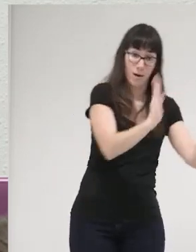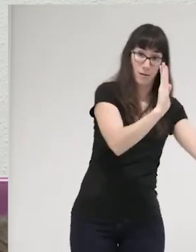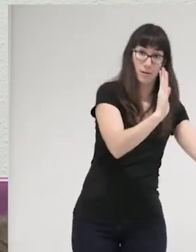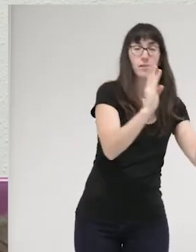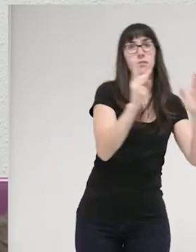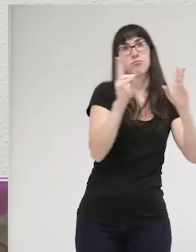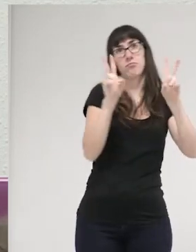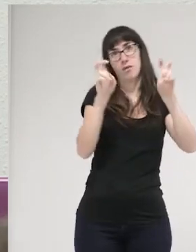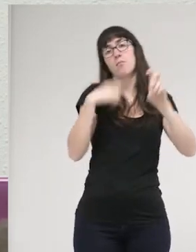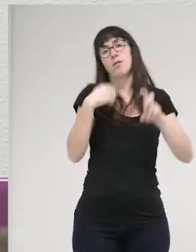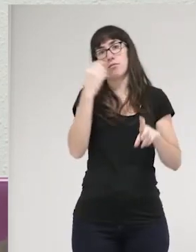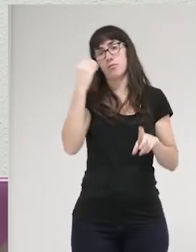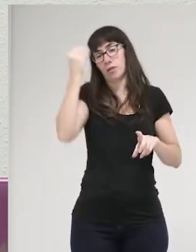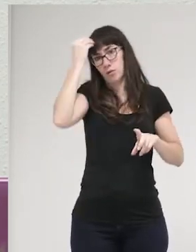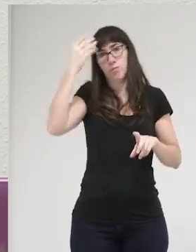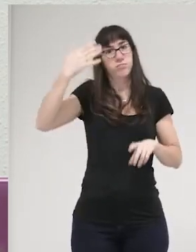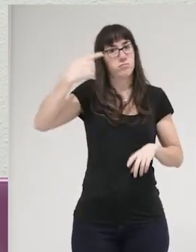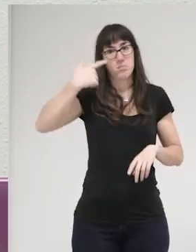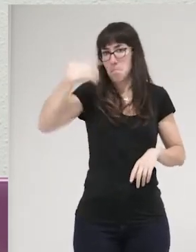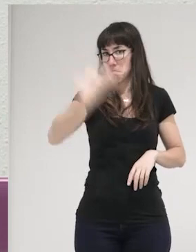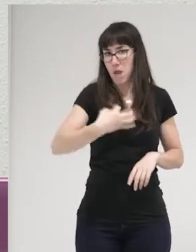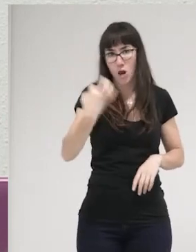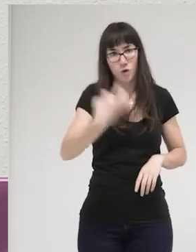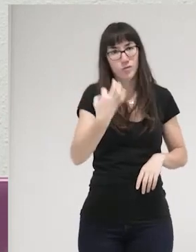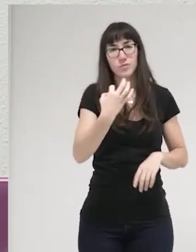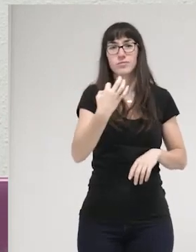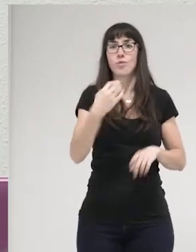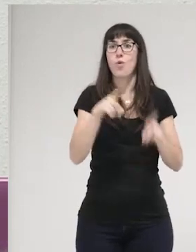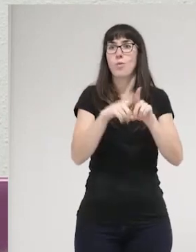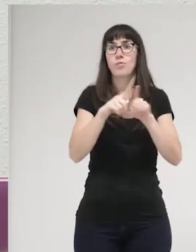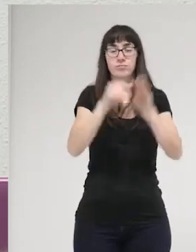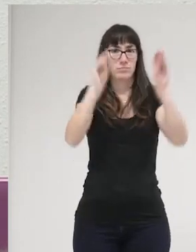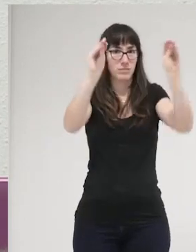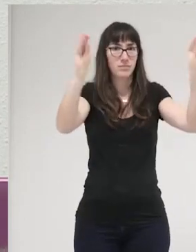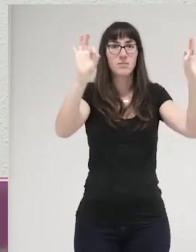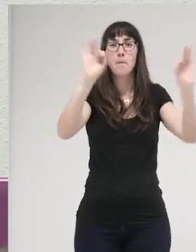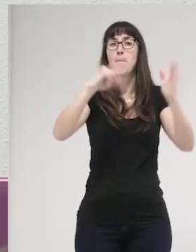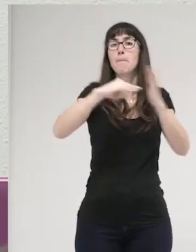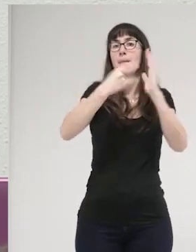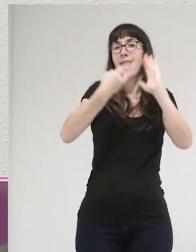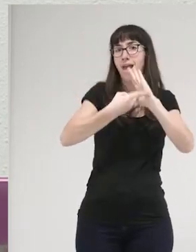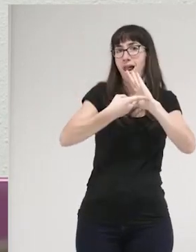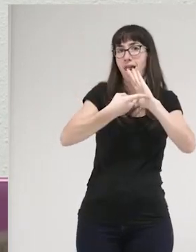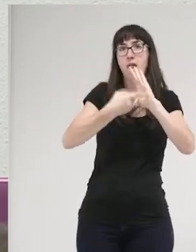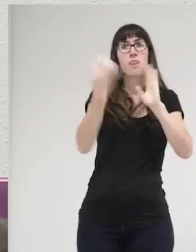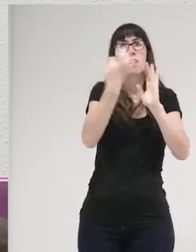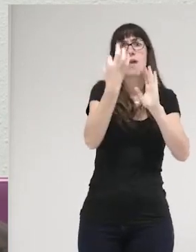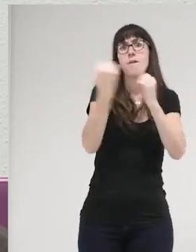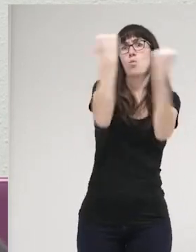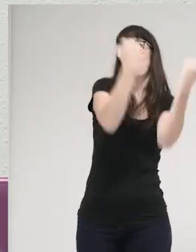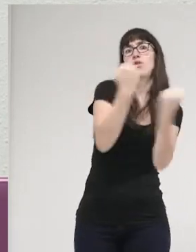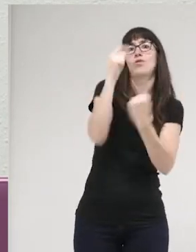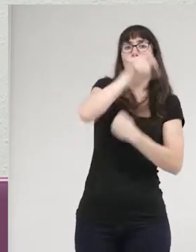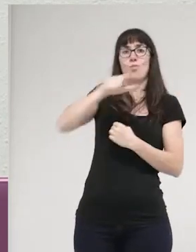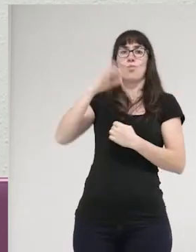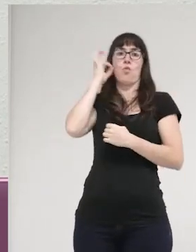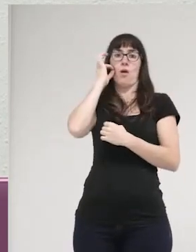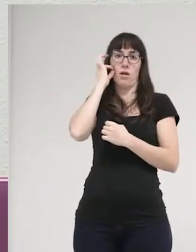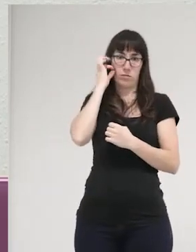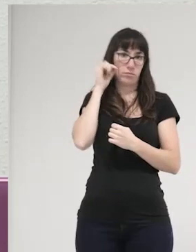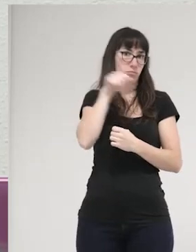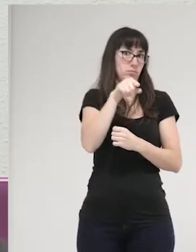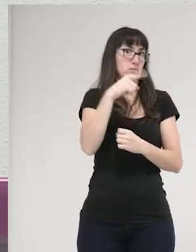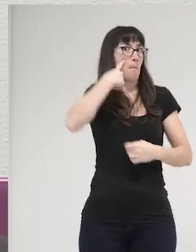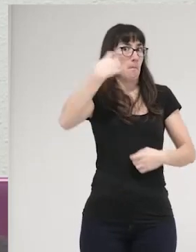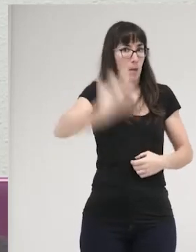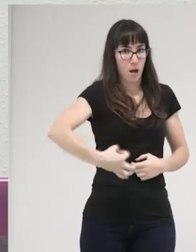porque me parece que es muy peligroso esa interpelación directa al sistema penal con los fines de proteger a las mujeres, o con